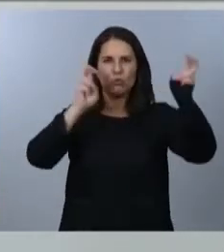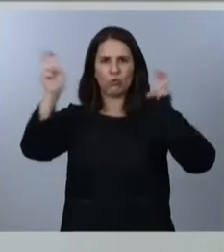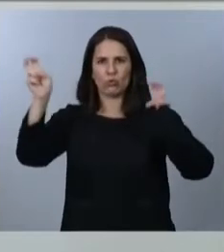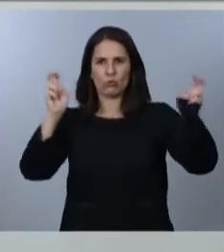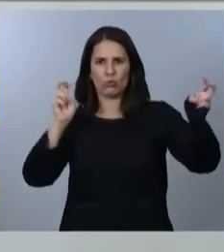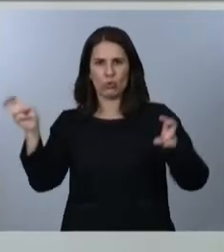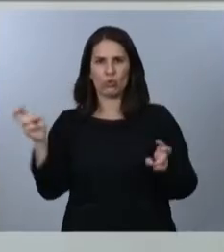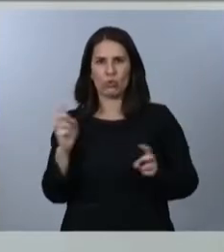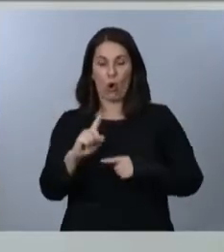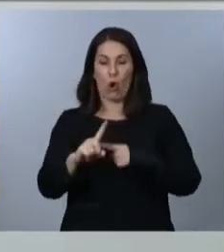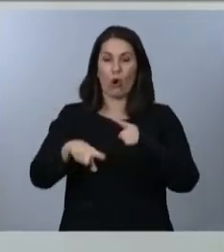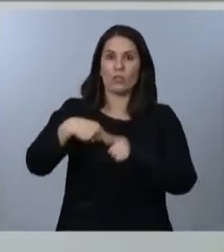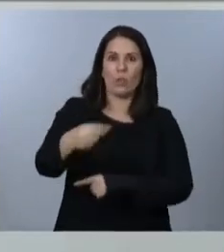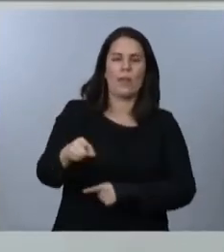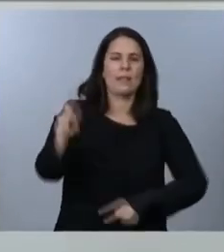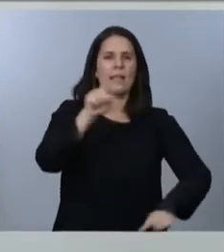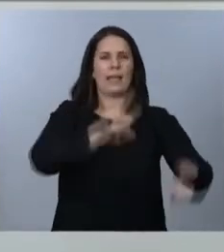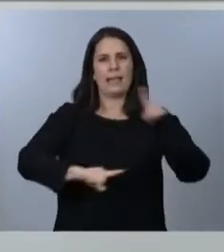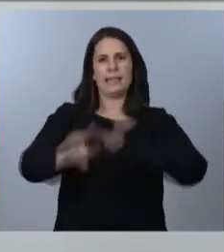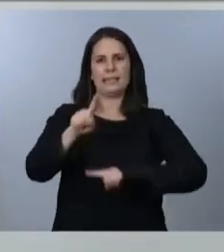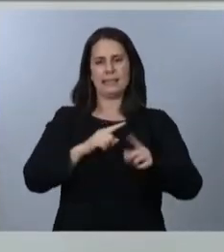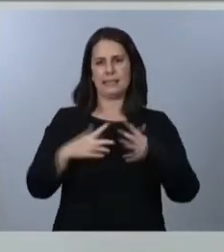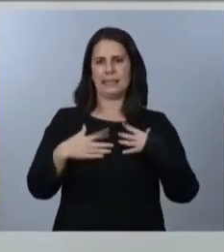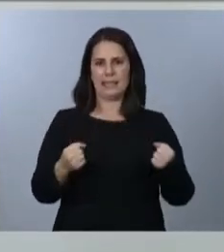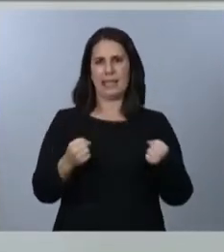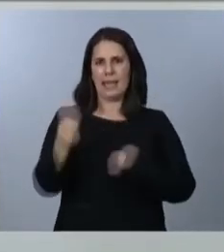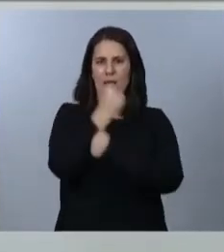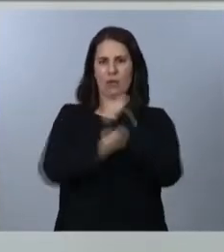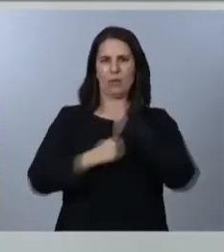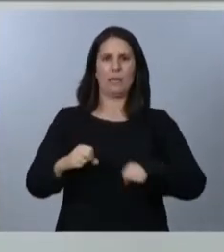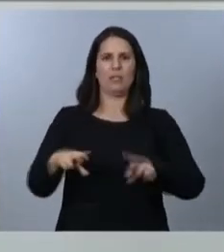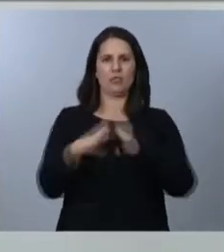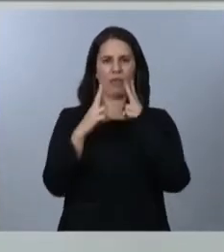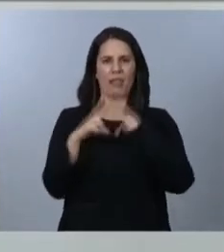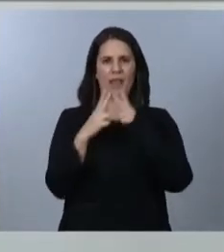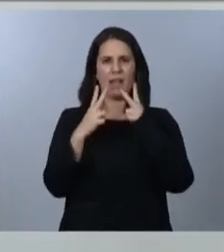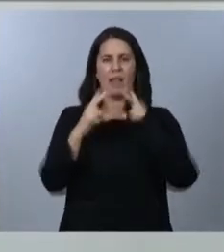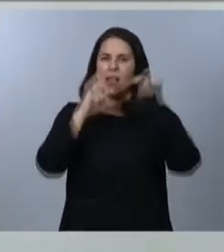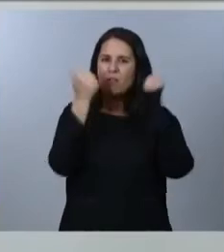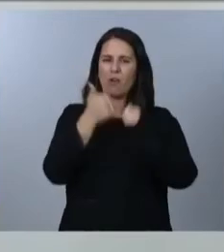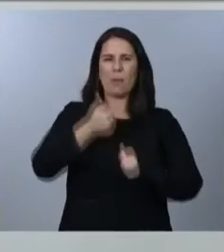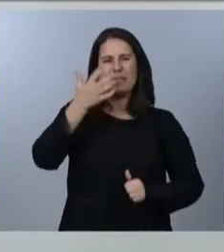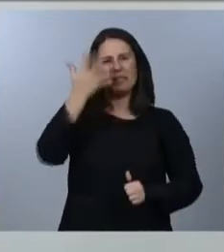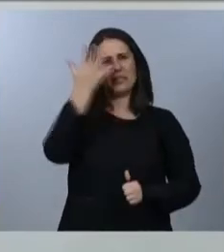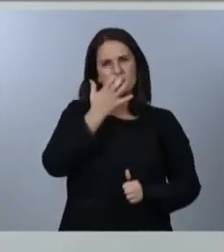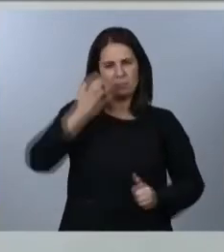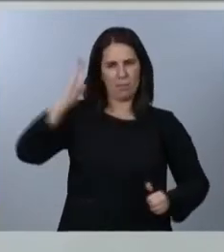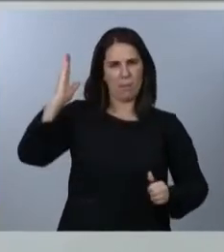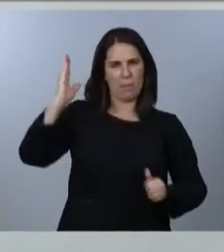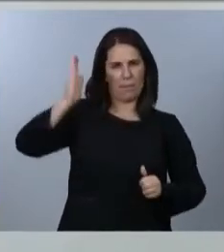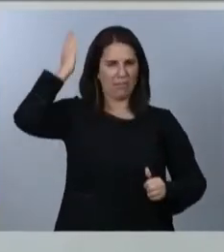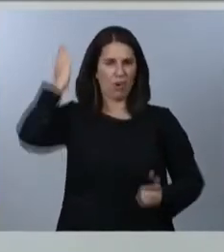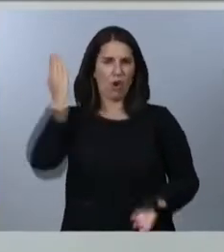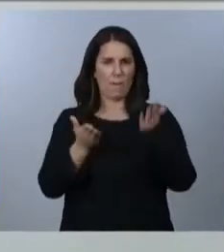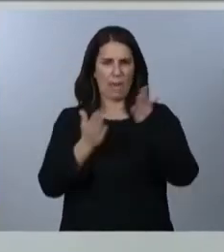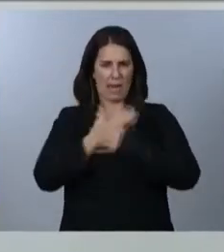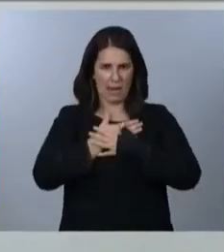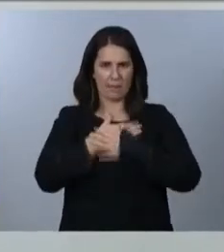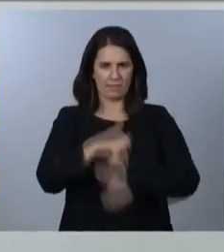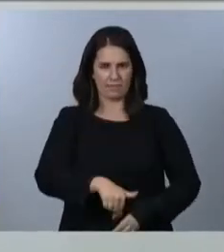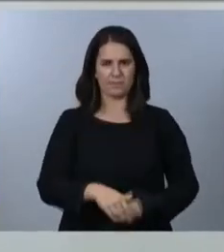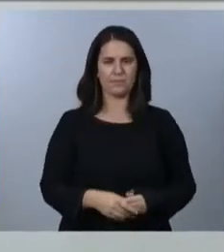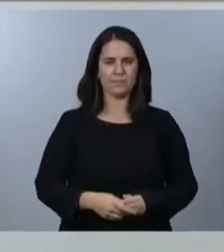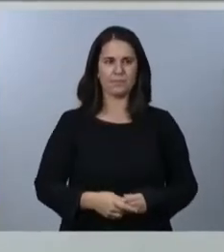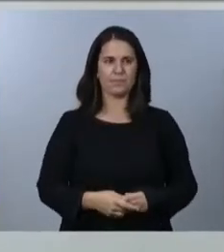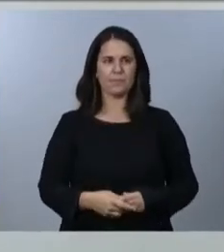consecuencias de la crisis sanitaria, económica y social de manera mucho más dramática de lo que estamos sufriendo en nuestro país, aumentando,